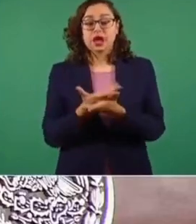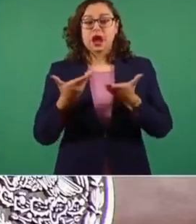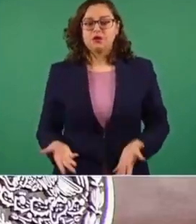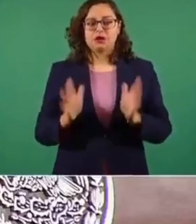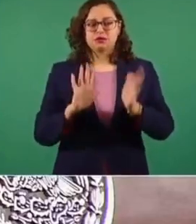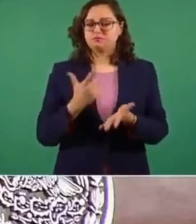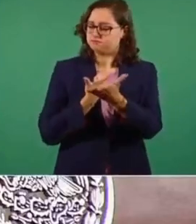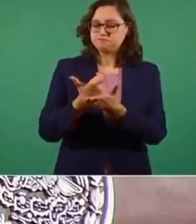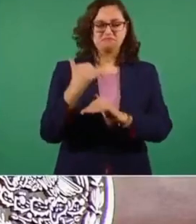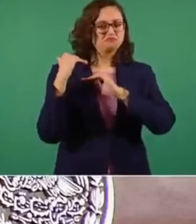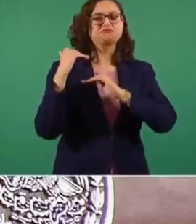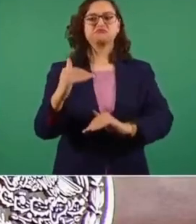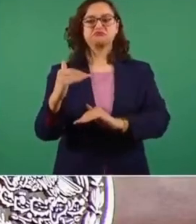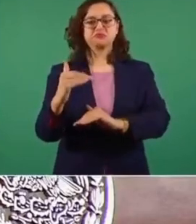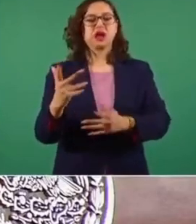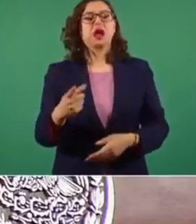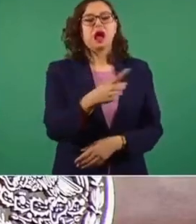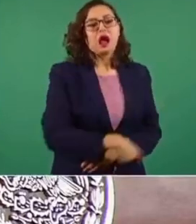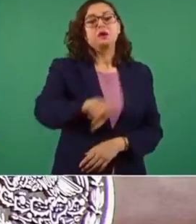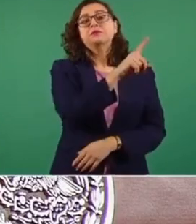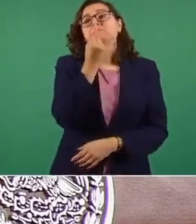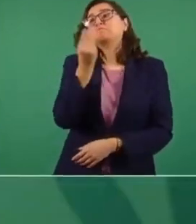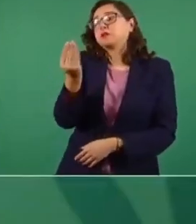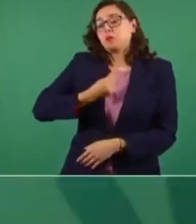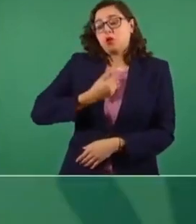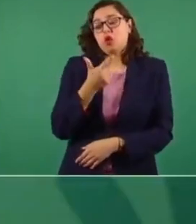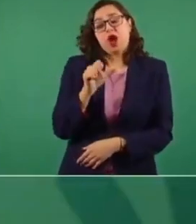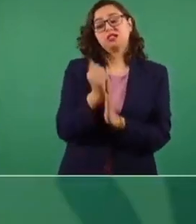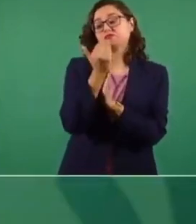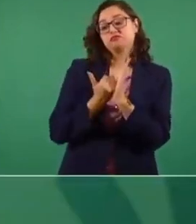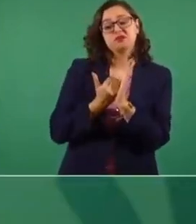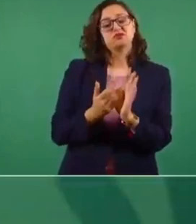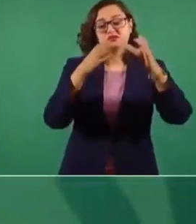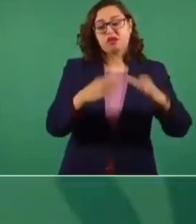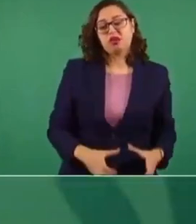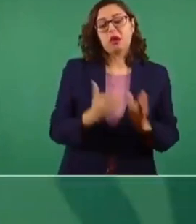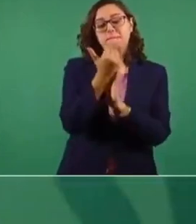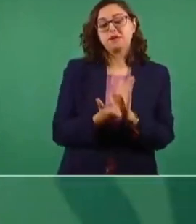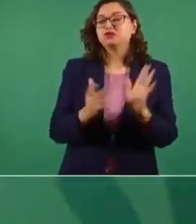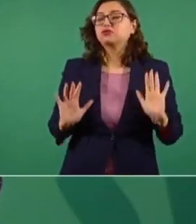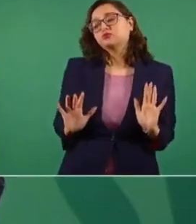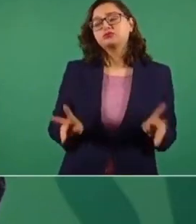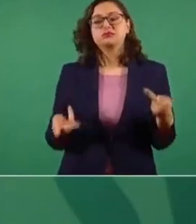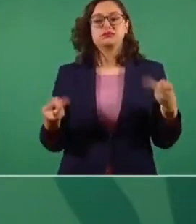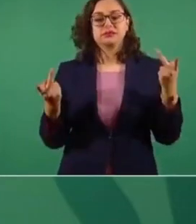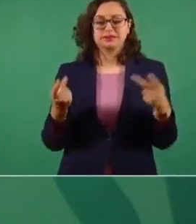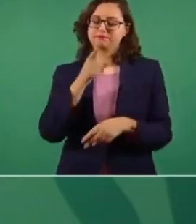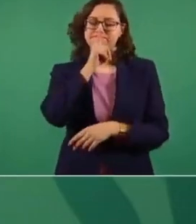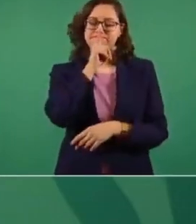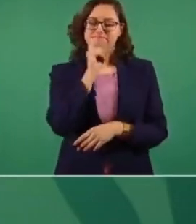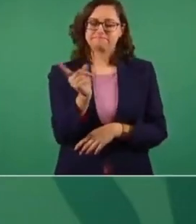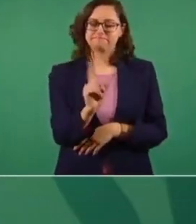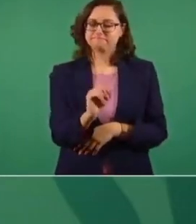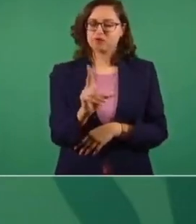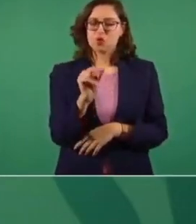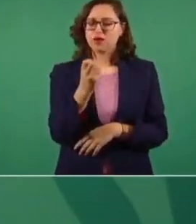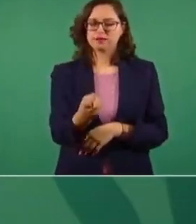máximo, ahora se están cobrando a la mala,